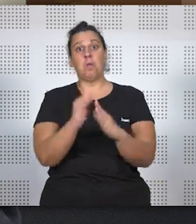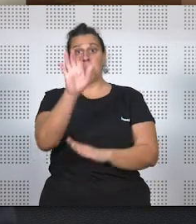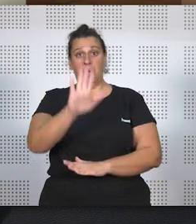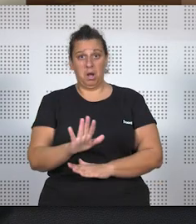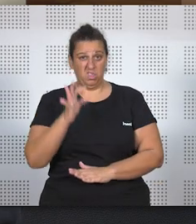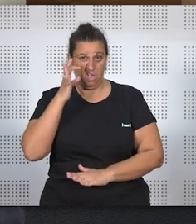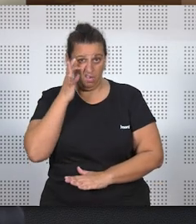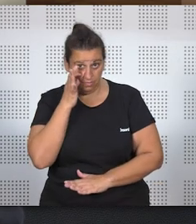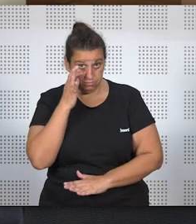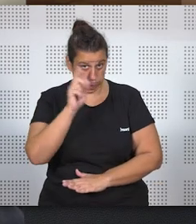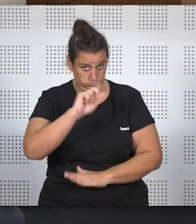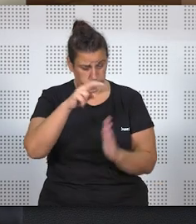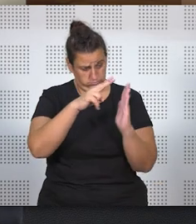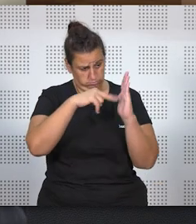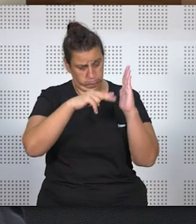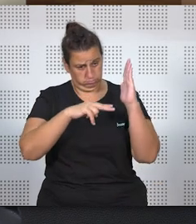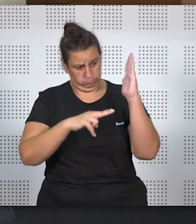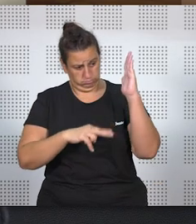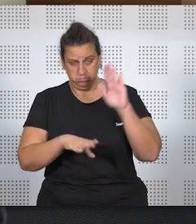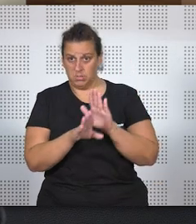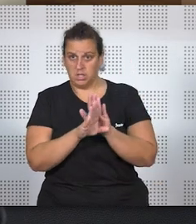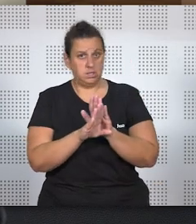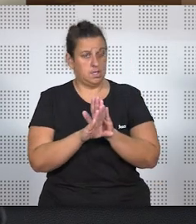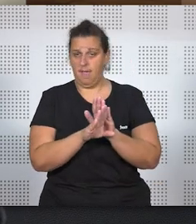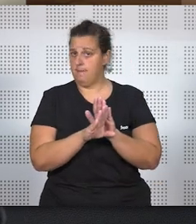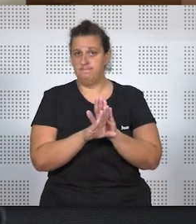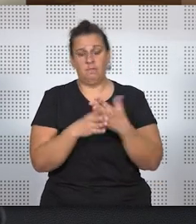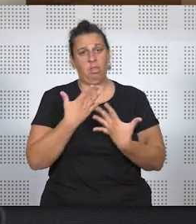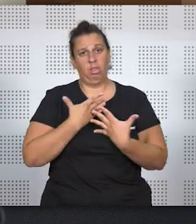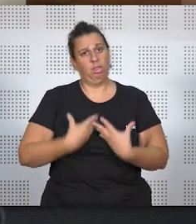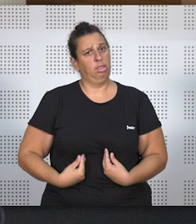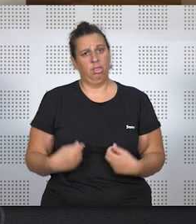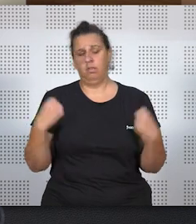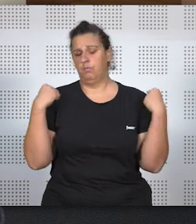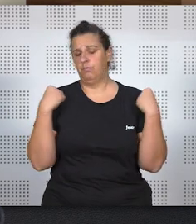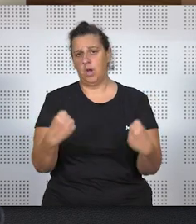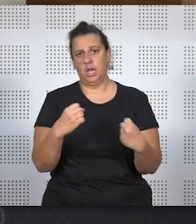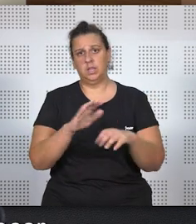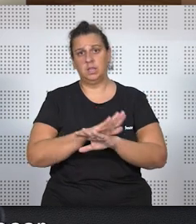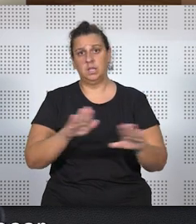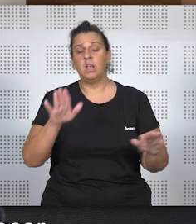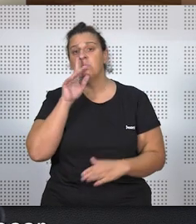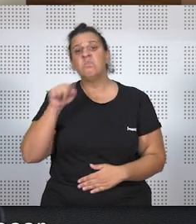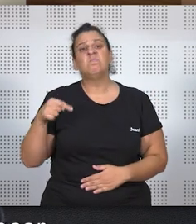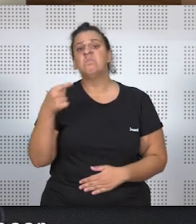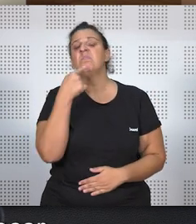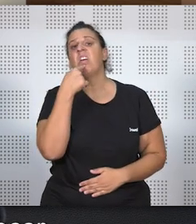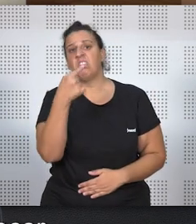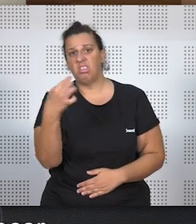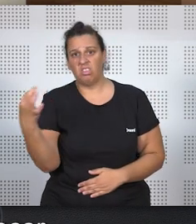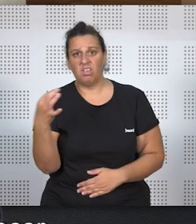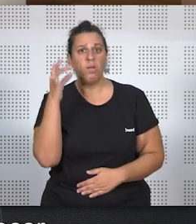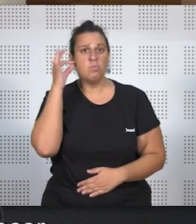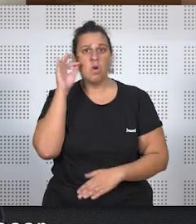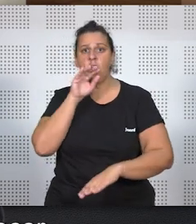igualdad. Pero nada más, seguir leyendo los artículos, ya viene la decepción más absoluta, porque a continuación dice que la mujer